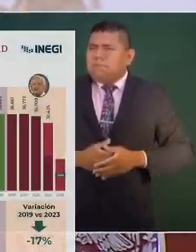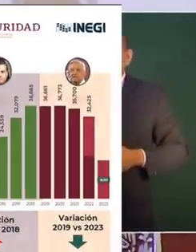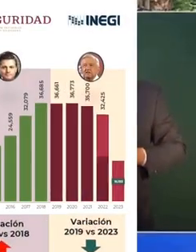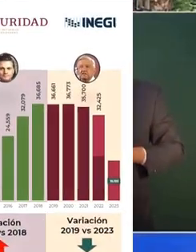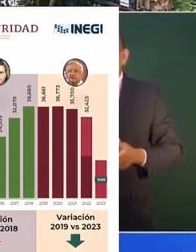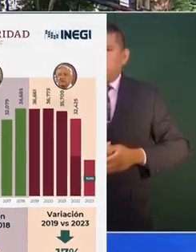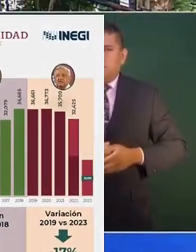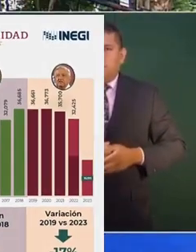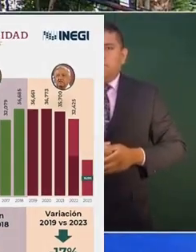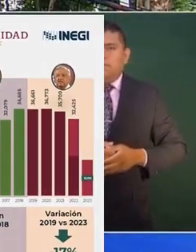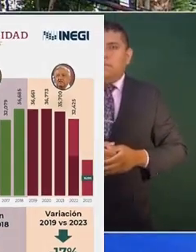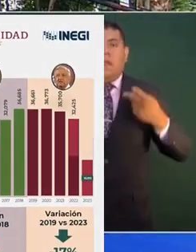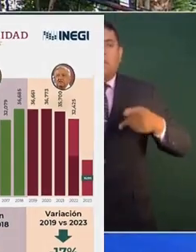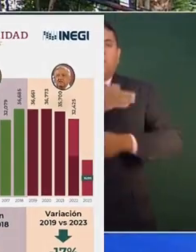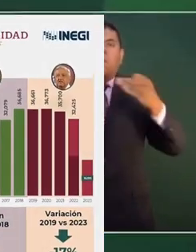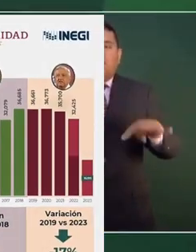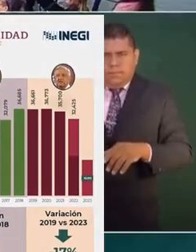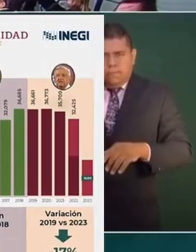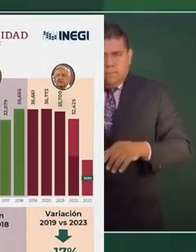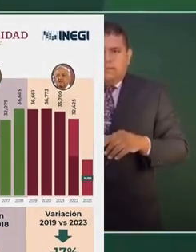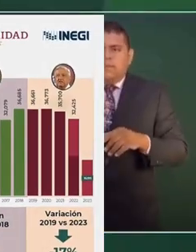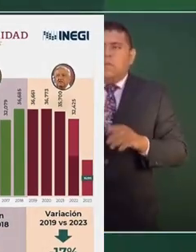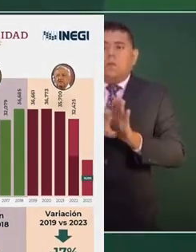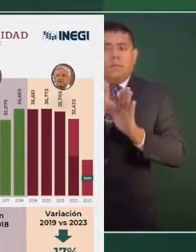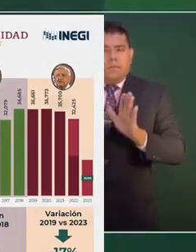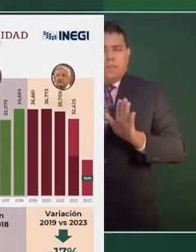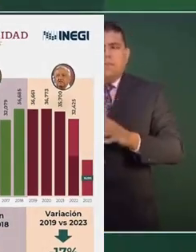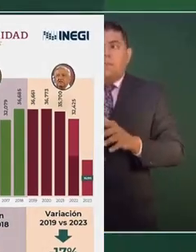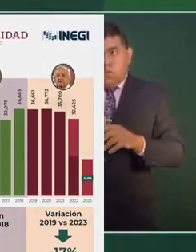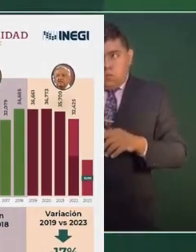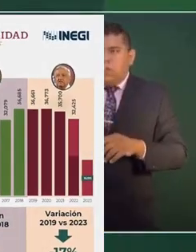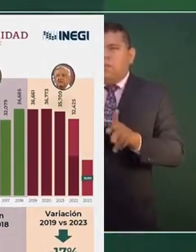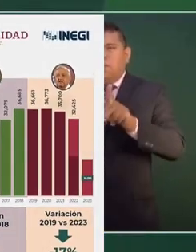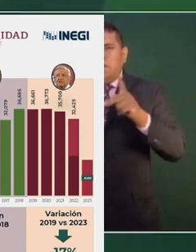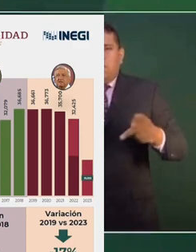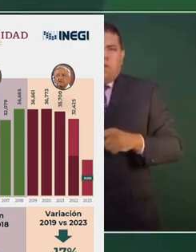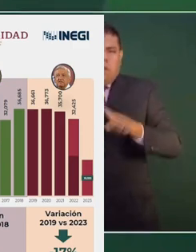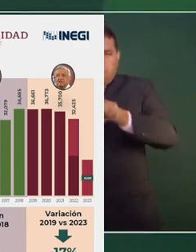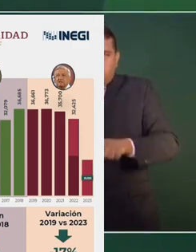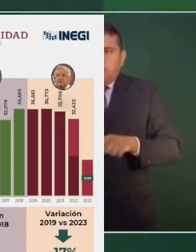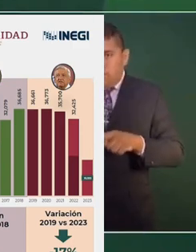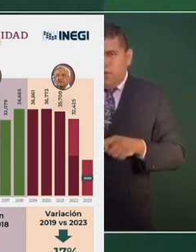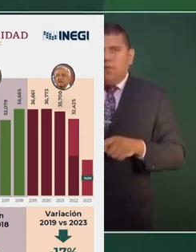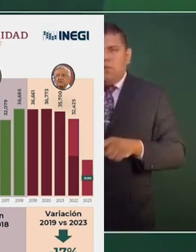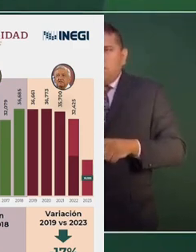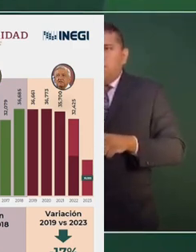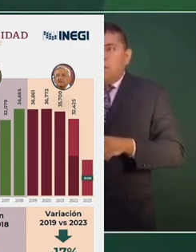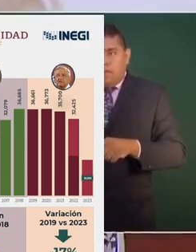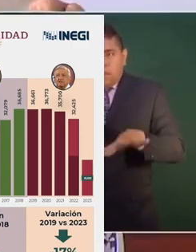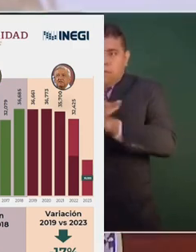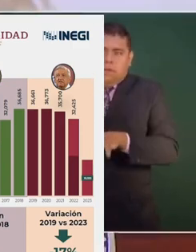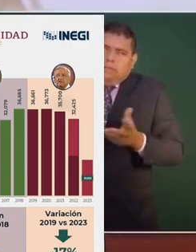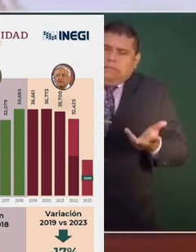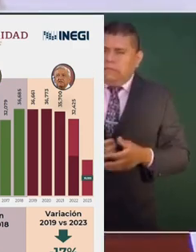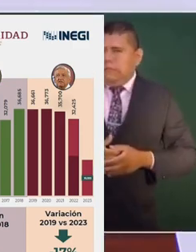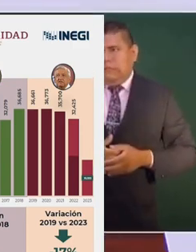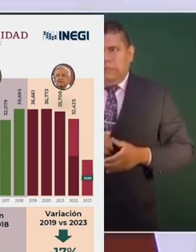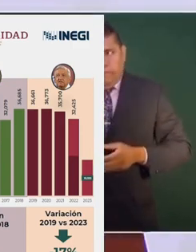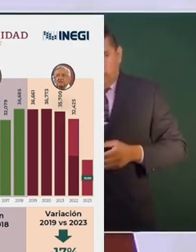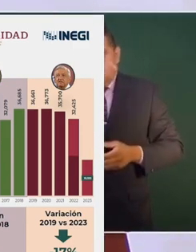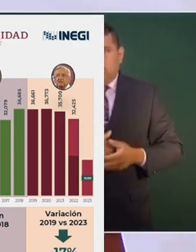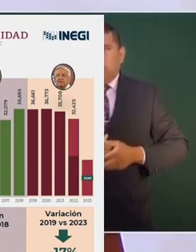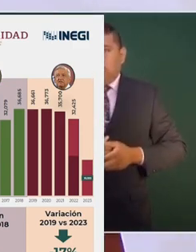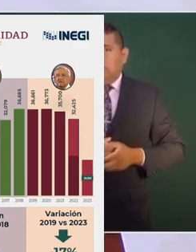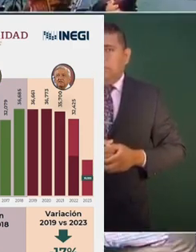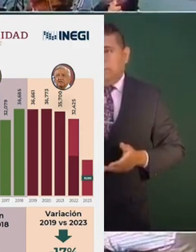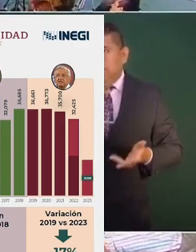luego, esta es información para la gente que nos está viendo. Cambiar a los dueños de las empresas de comunicación está muy